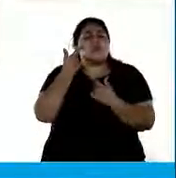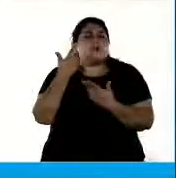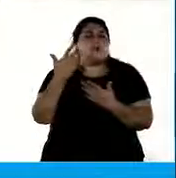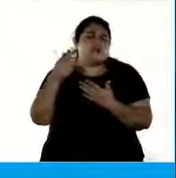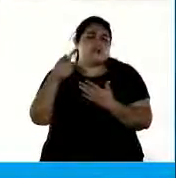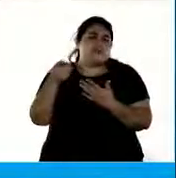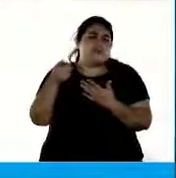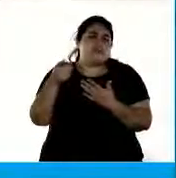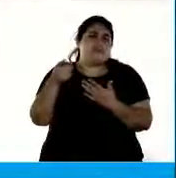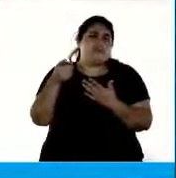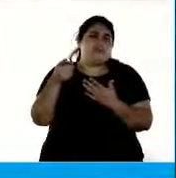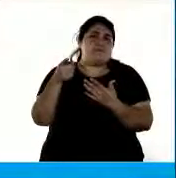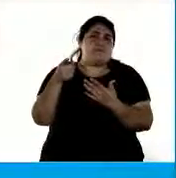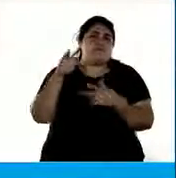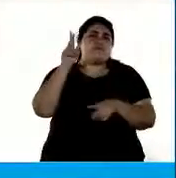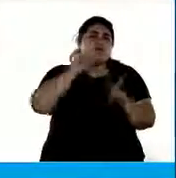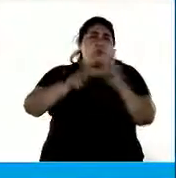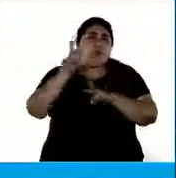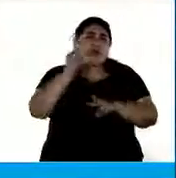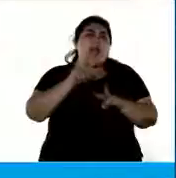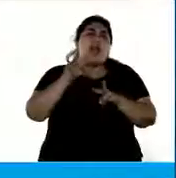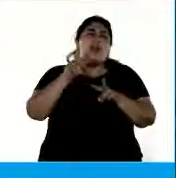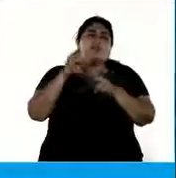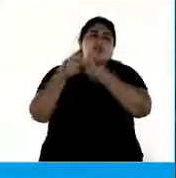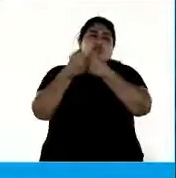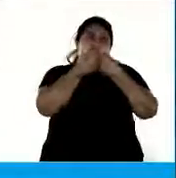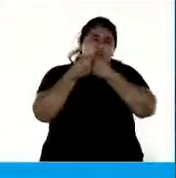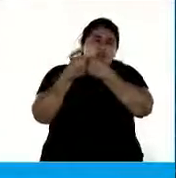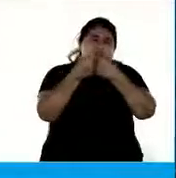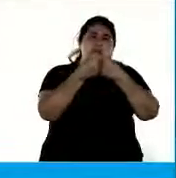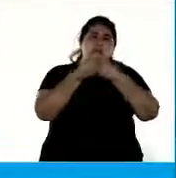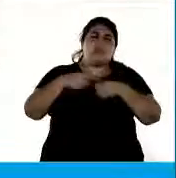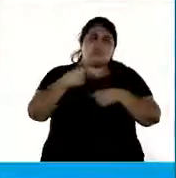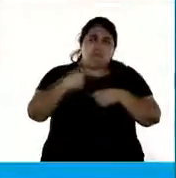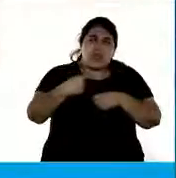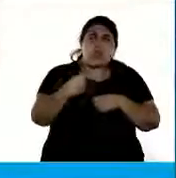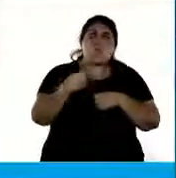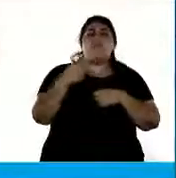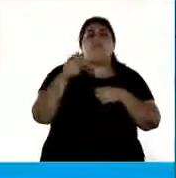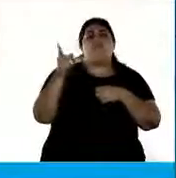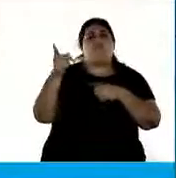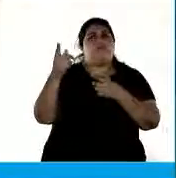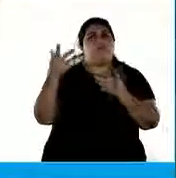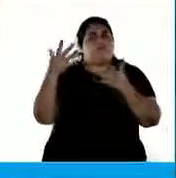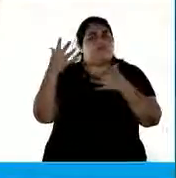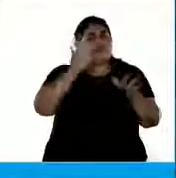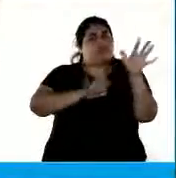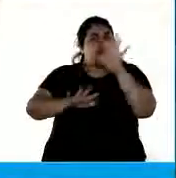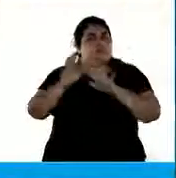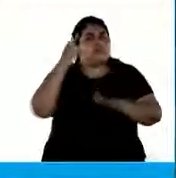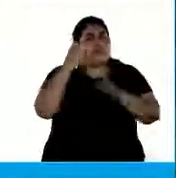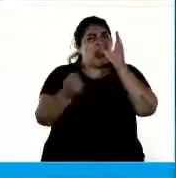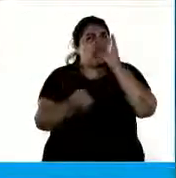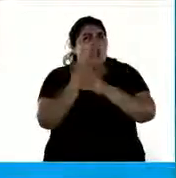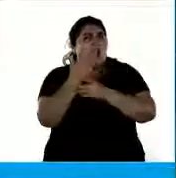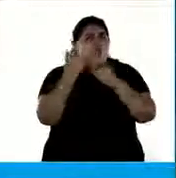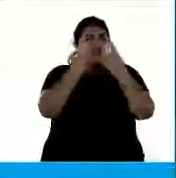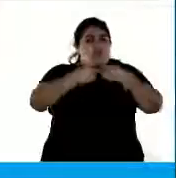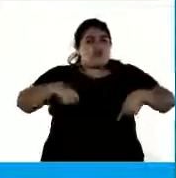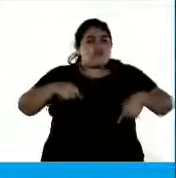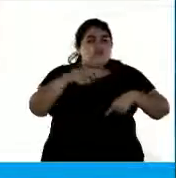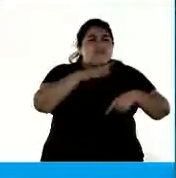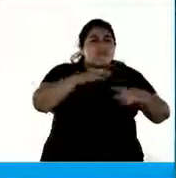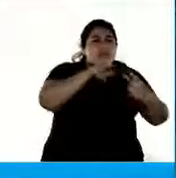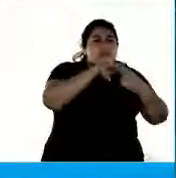por estar en búsqueda de los consensos Fue un gran arquitecto y creador de espacios como el Frente